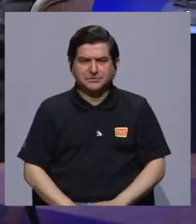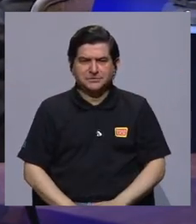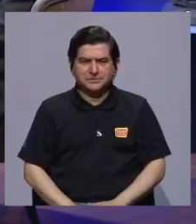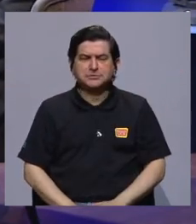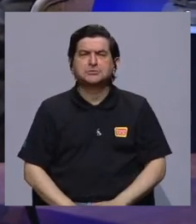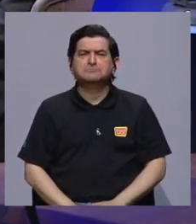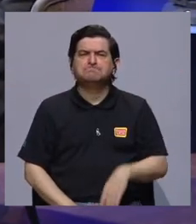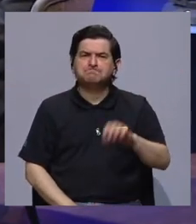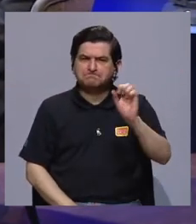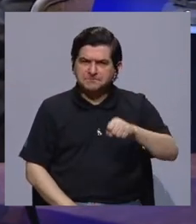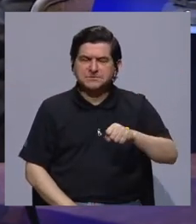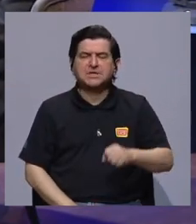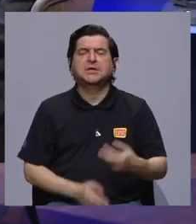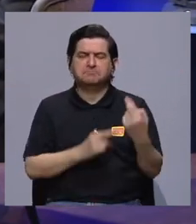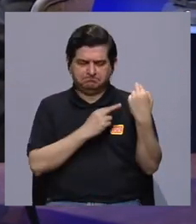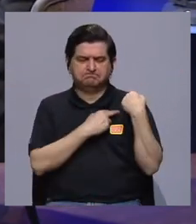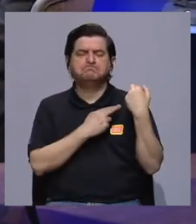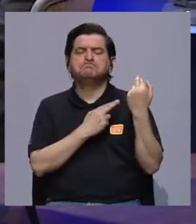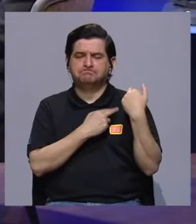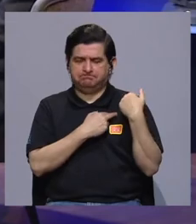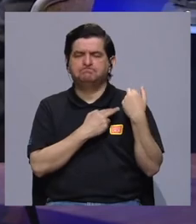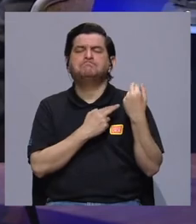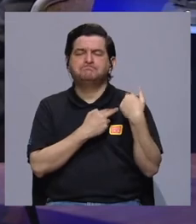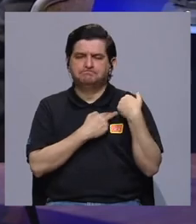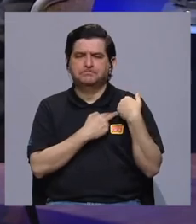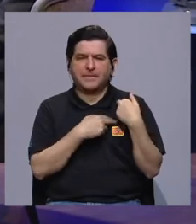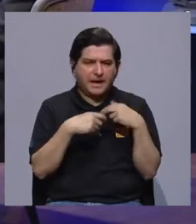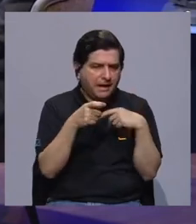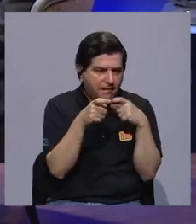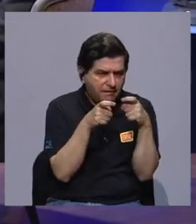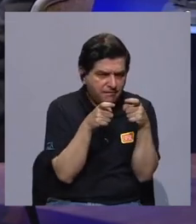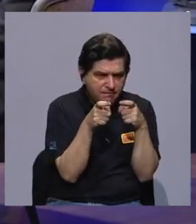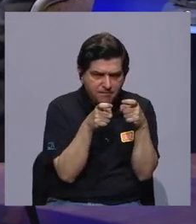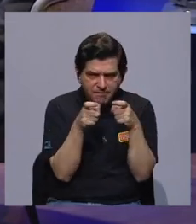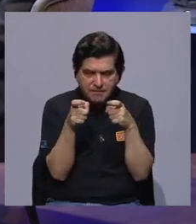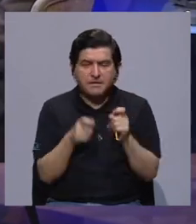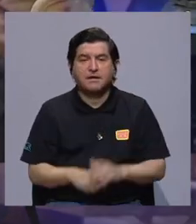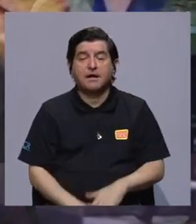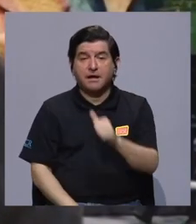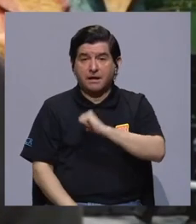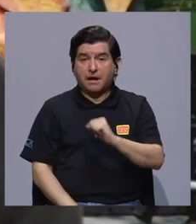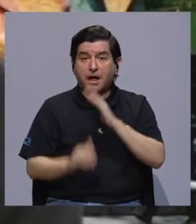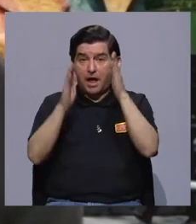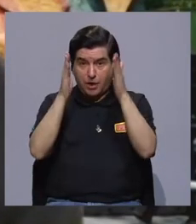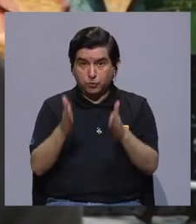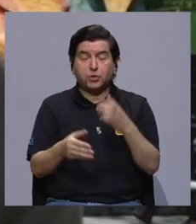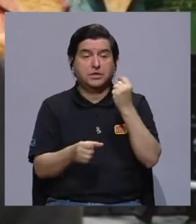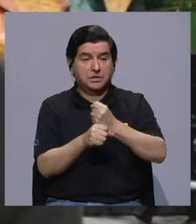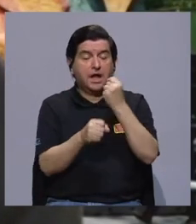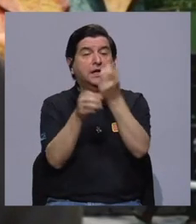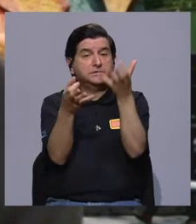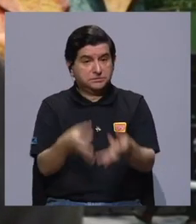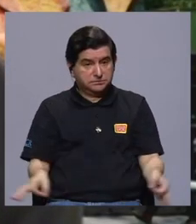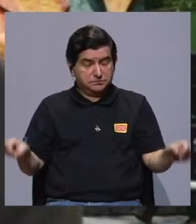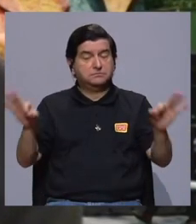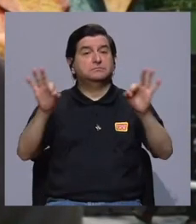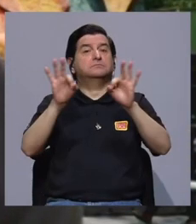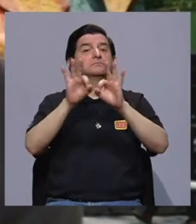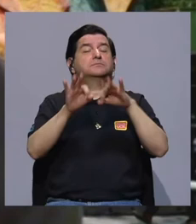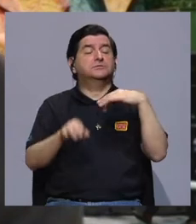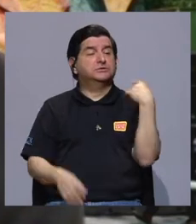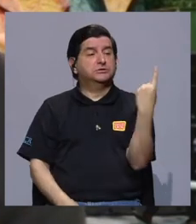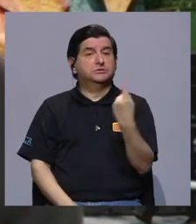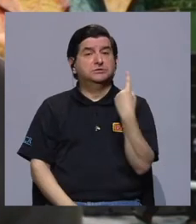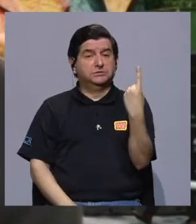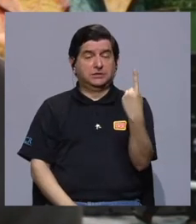responsables en el manejo. Creo que nuestras autoridades han hecho un esfuerzo importante.